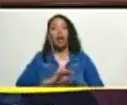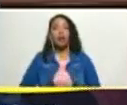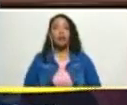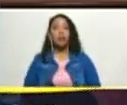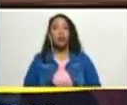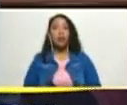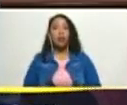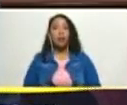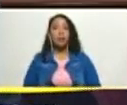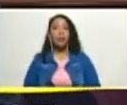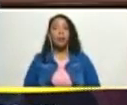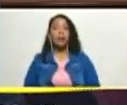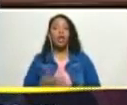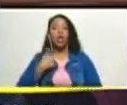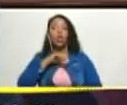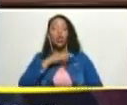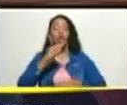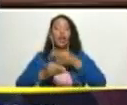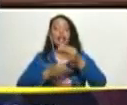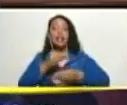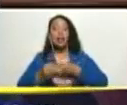que hemos logrado